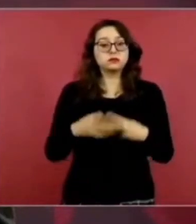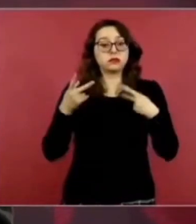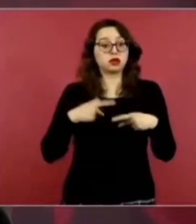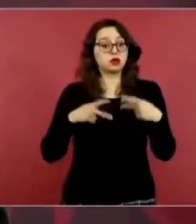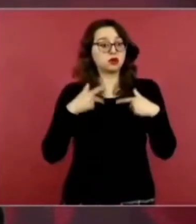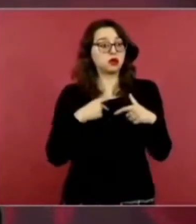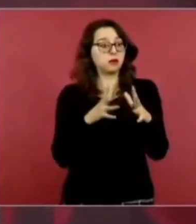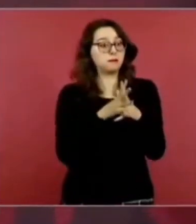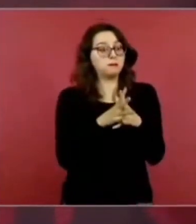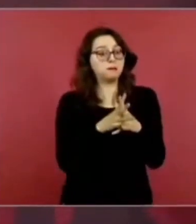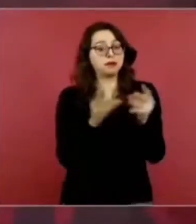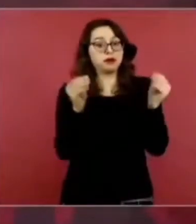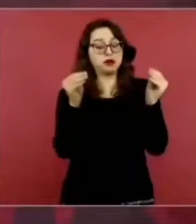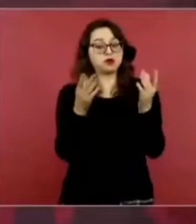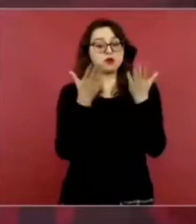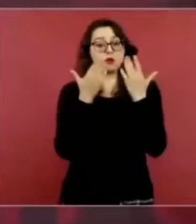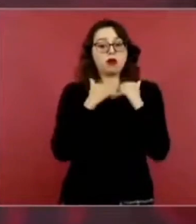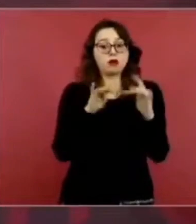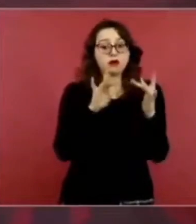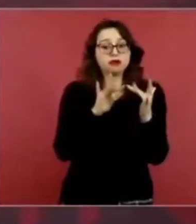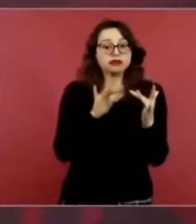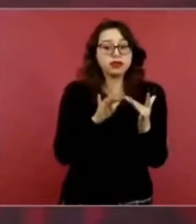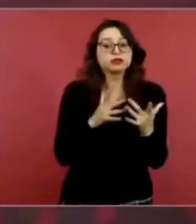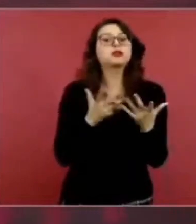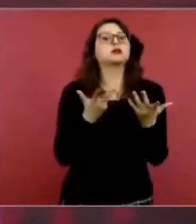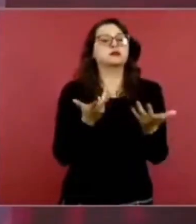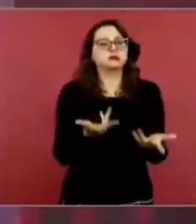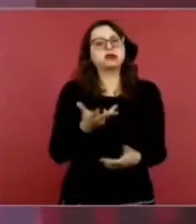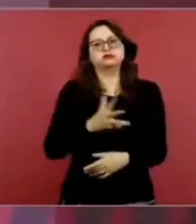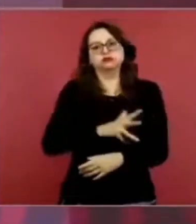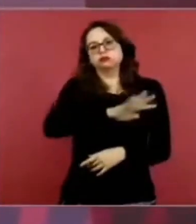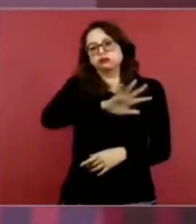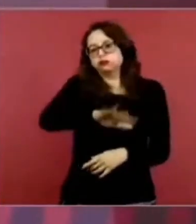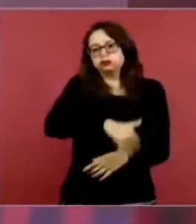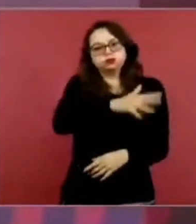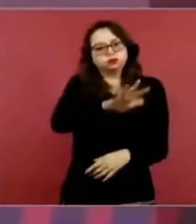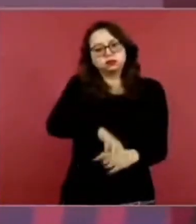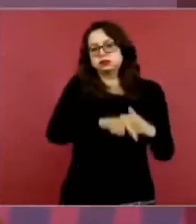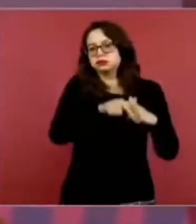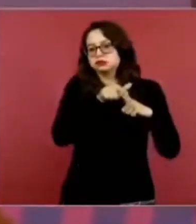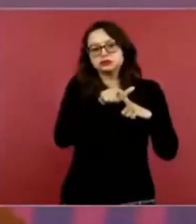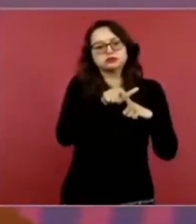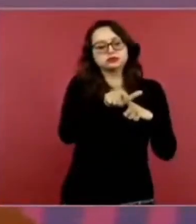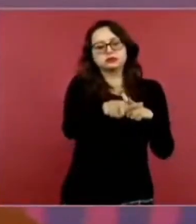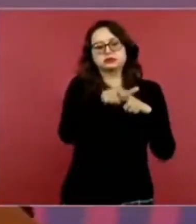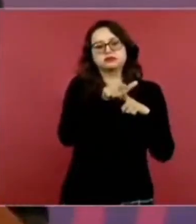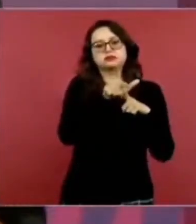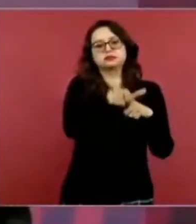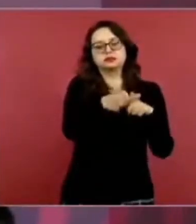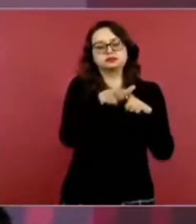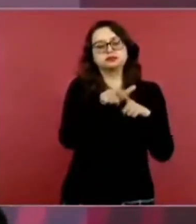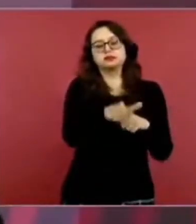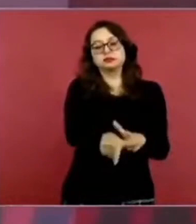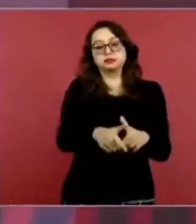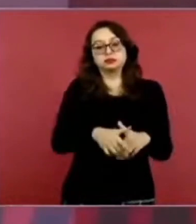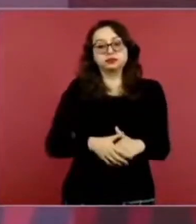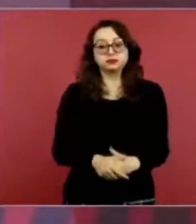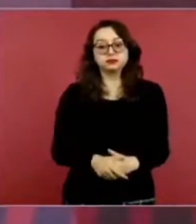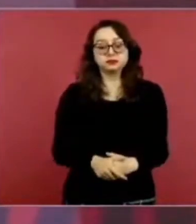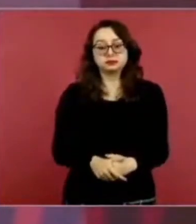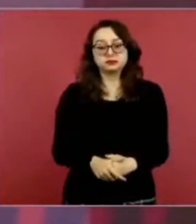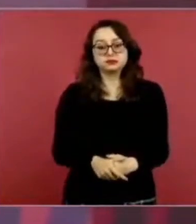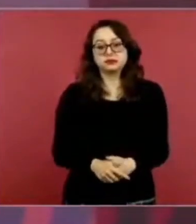van a buscar a familiares que no